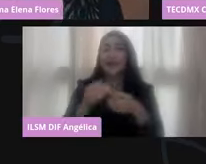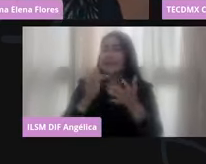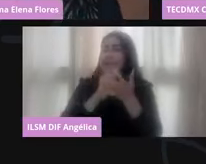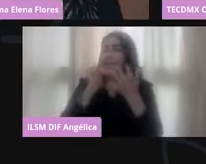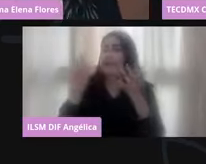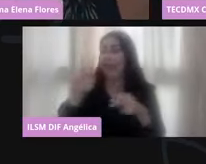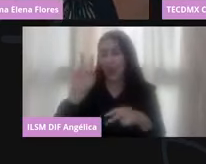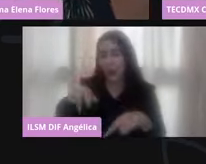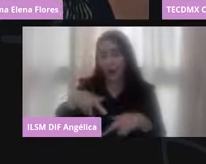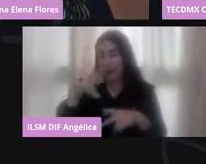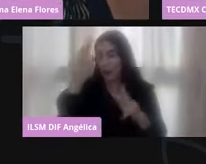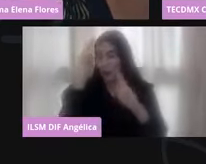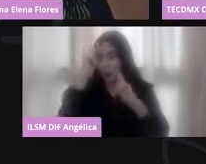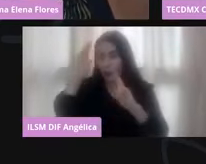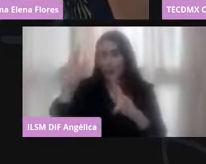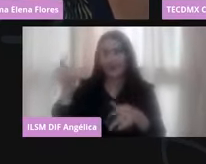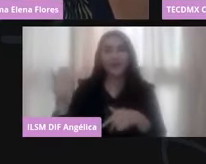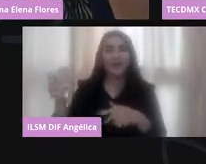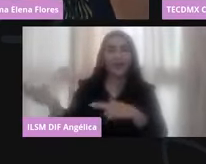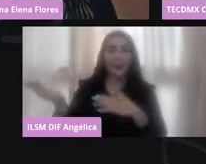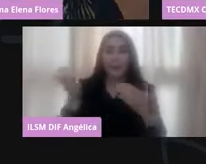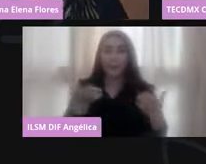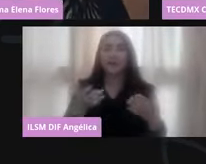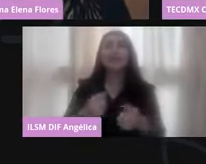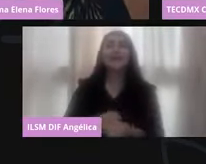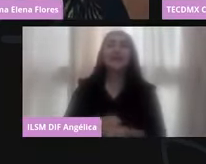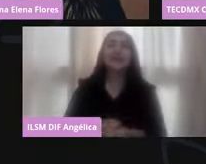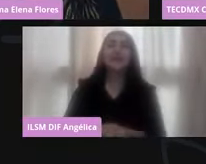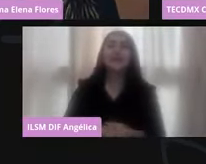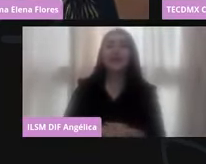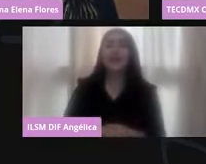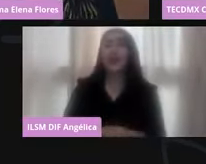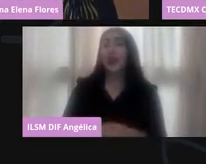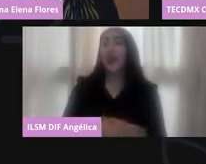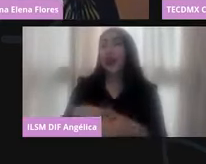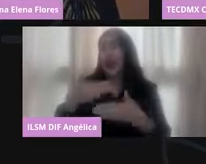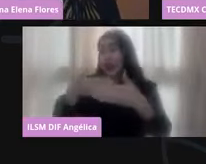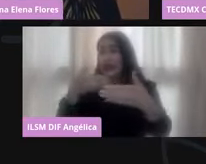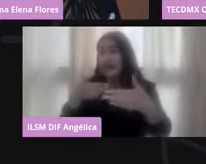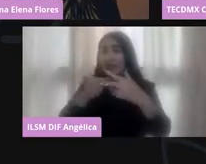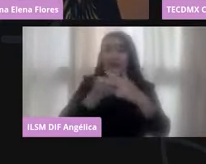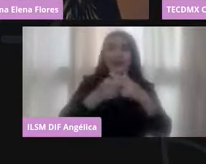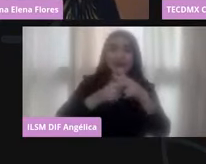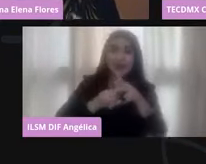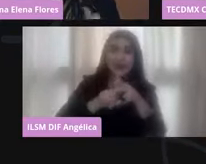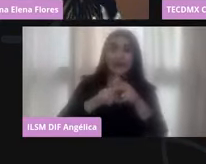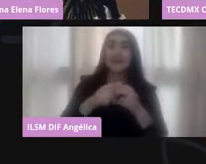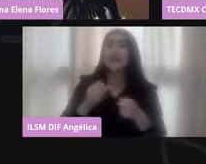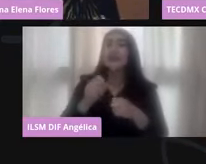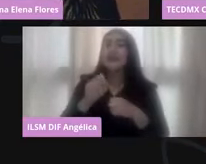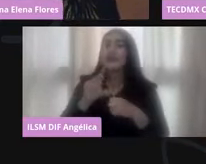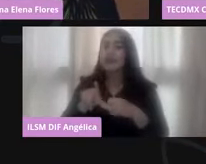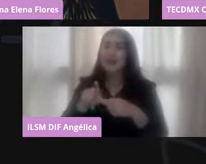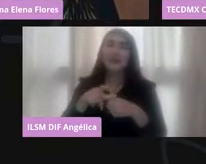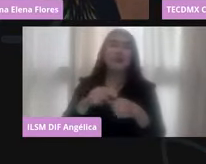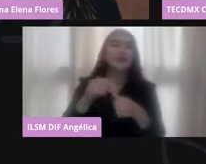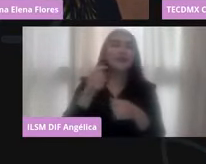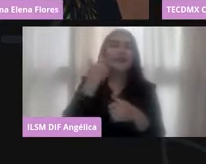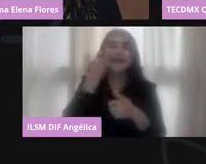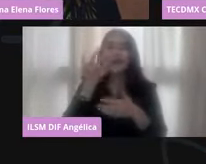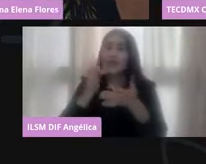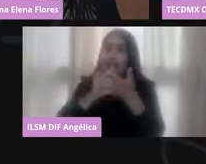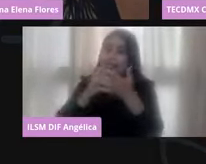ustedes. Bienvenidísima, Lucía. Y bueno, antes de dar inicio, voy a agradecer como cada tarde a mi